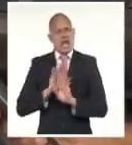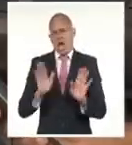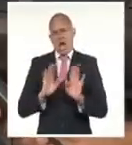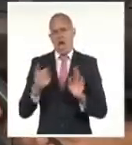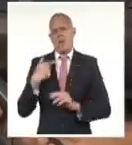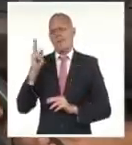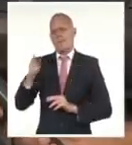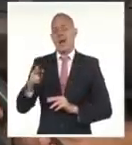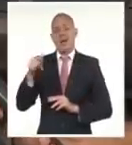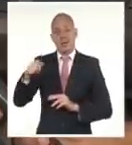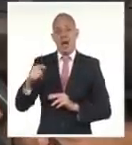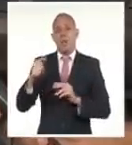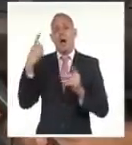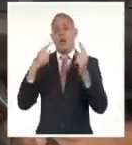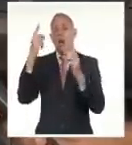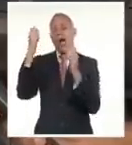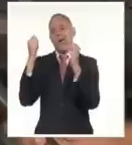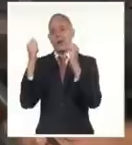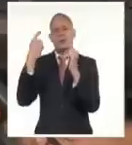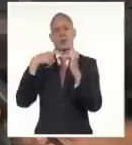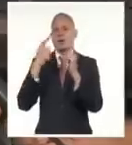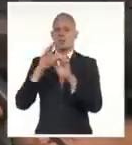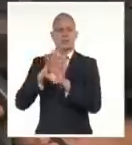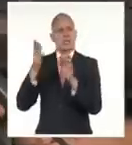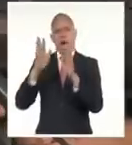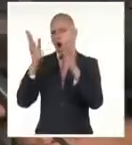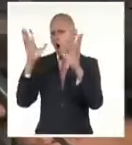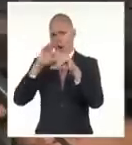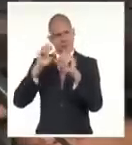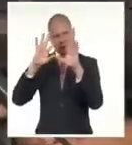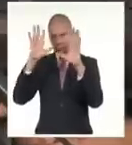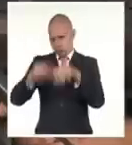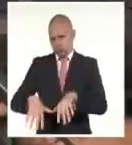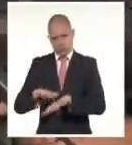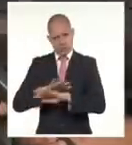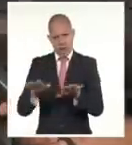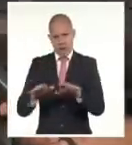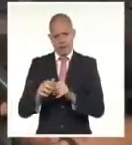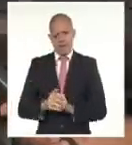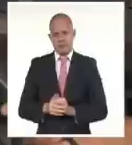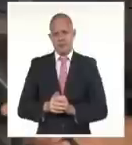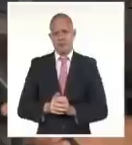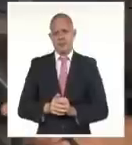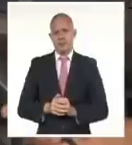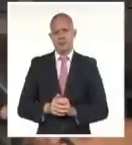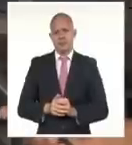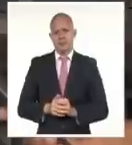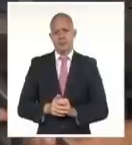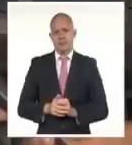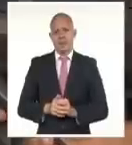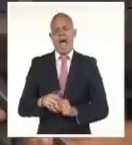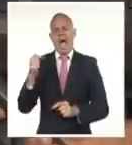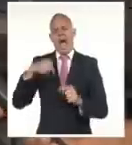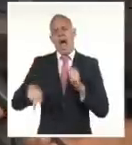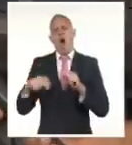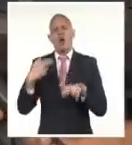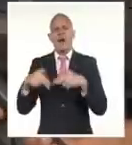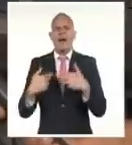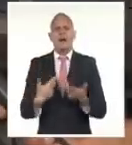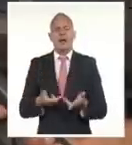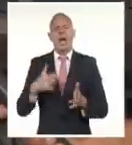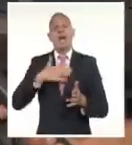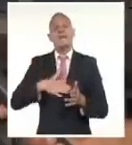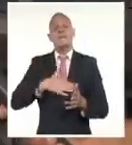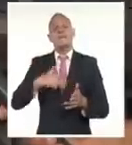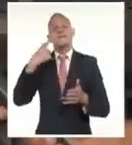su demolición total. Para lo cual también fueron extraídos los núcleos y todas sus pertenencias y en estos momentos estamos en la espera